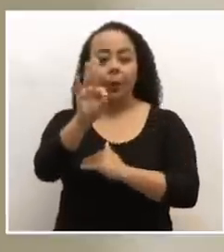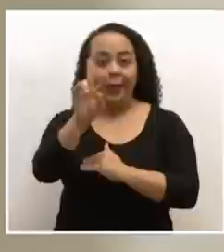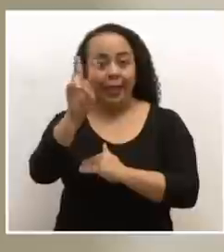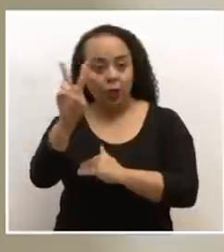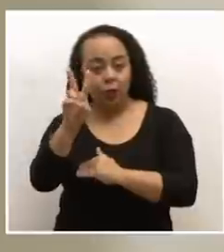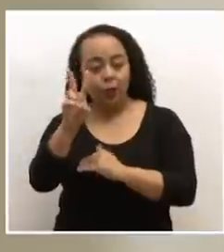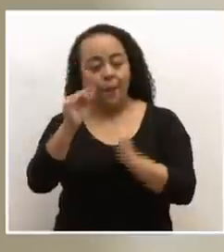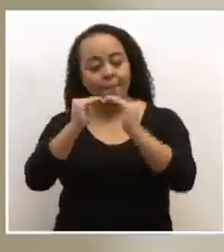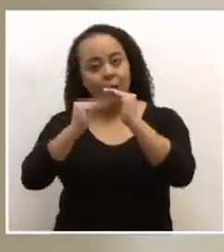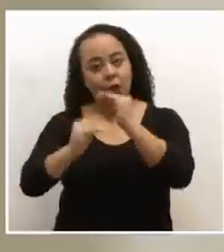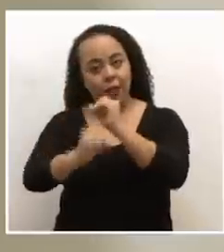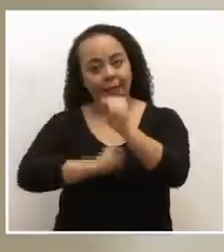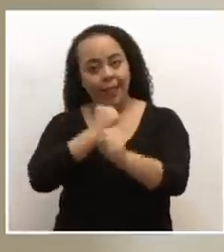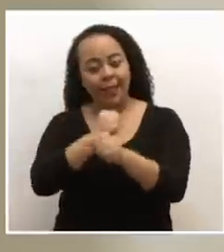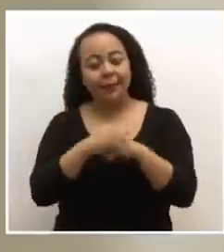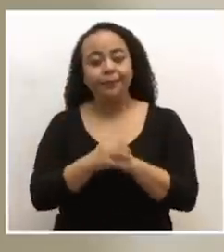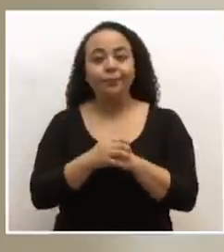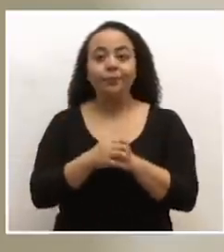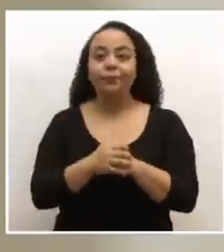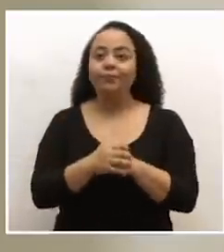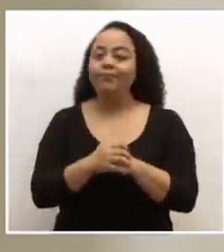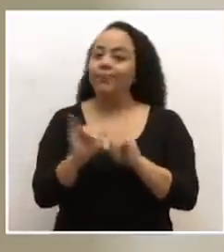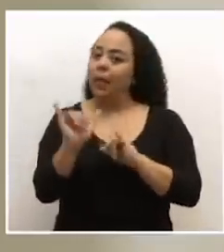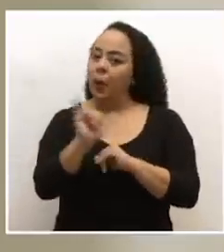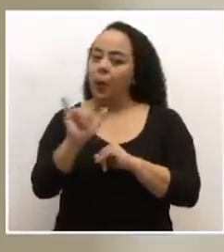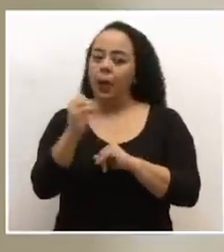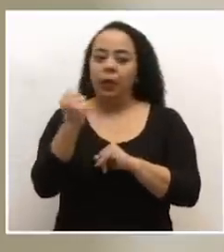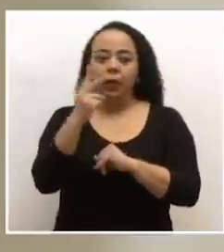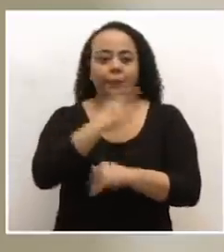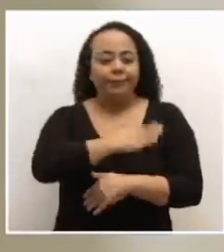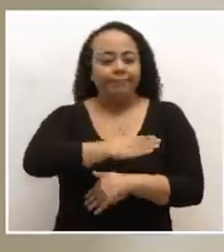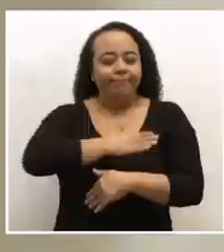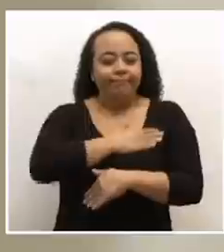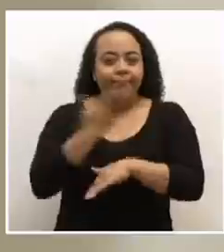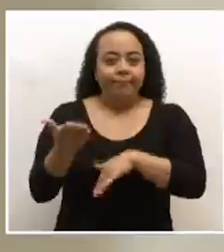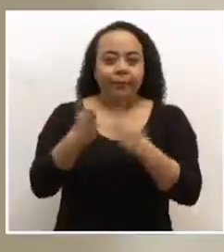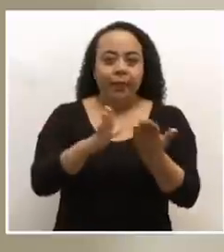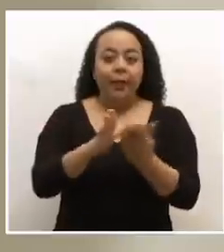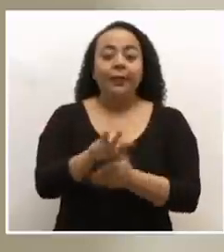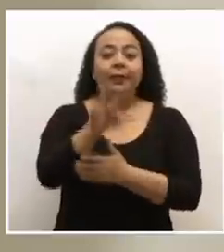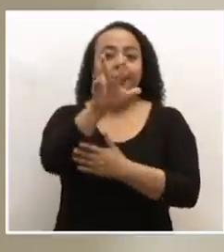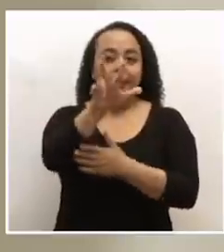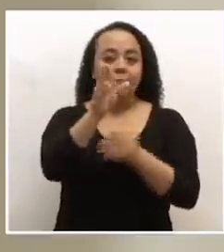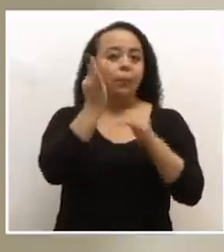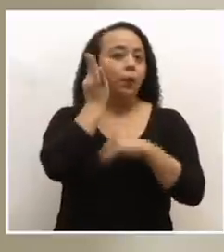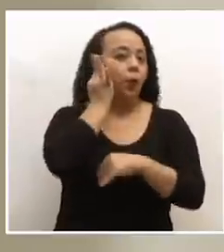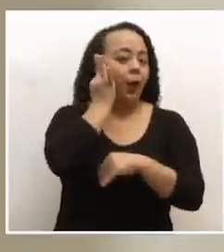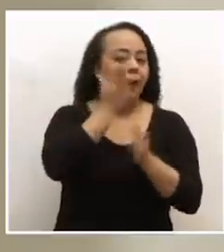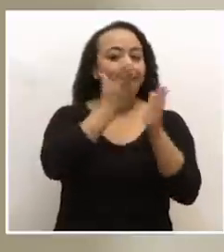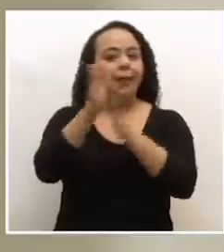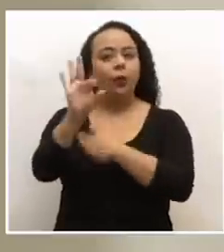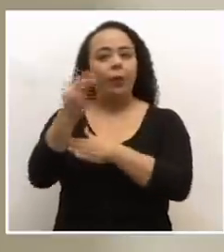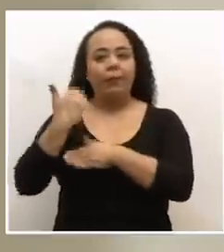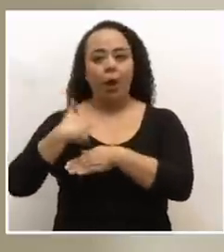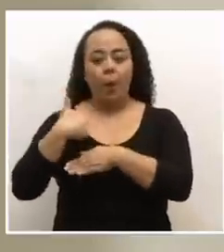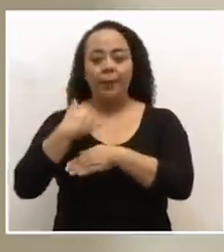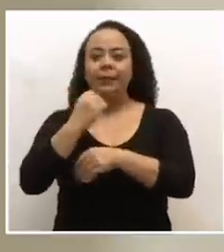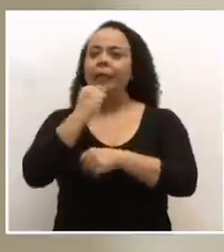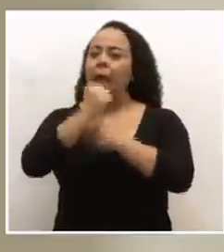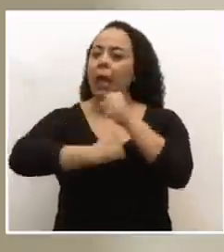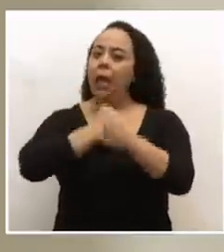Se siguen registrando 12 lamentables fallecimientos. Se trata de 3 mujeres y 9 hombres cuyas edades